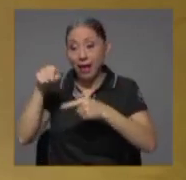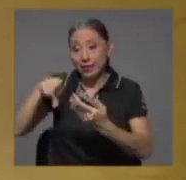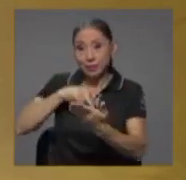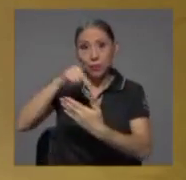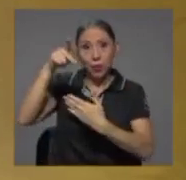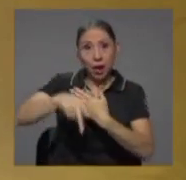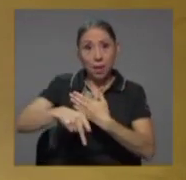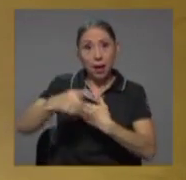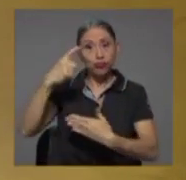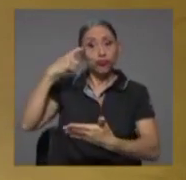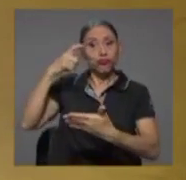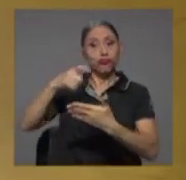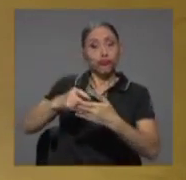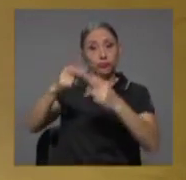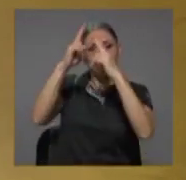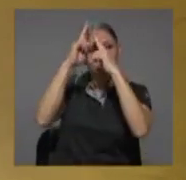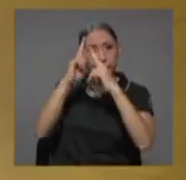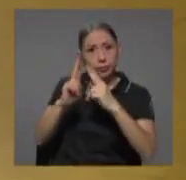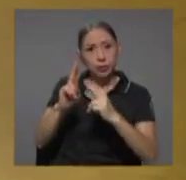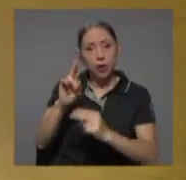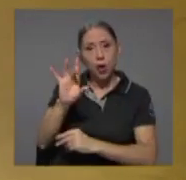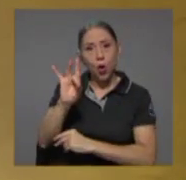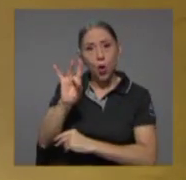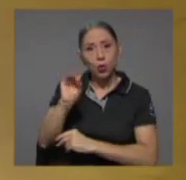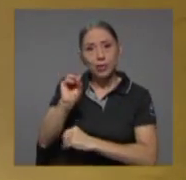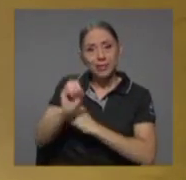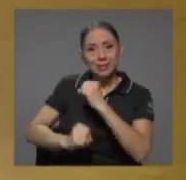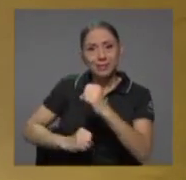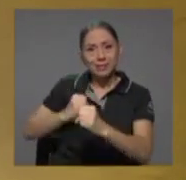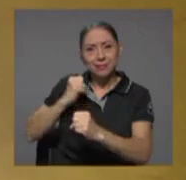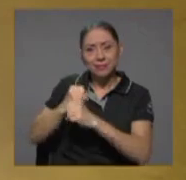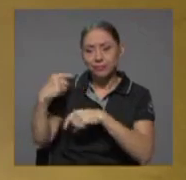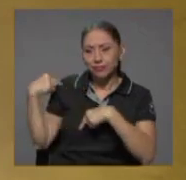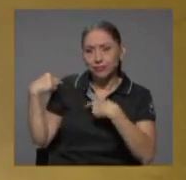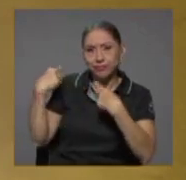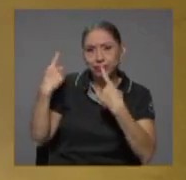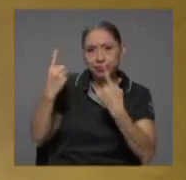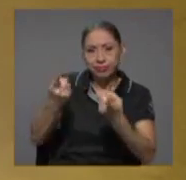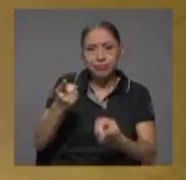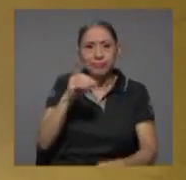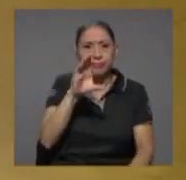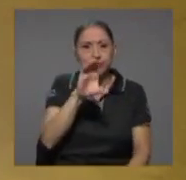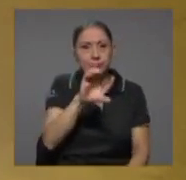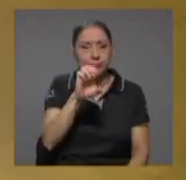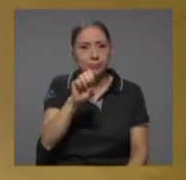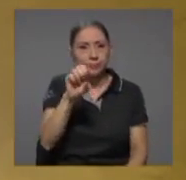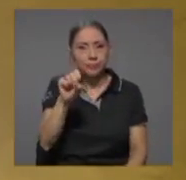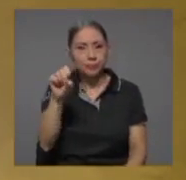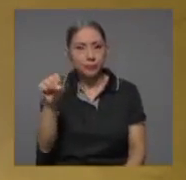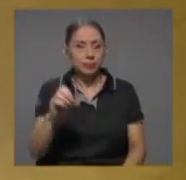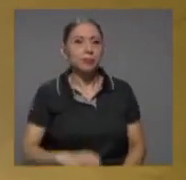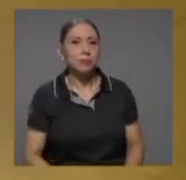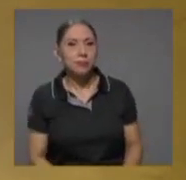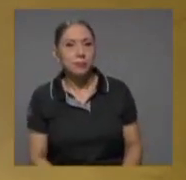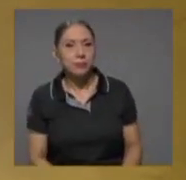homenaje a los 80 años de la caja costarricense de seguro social y